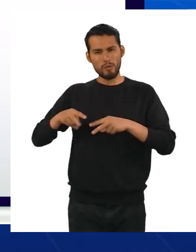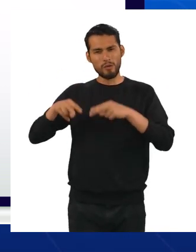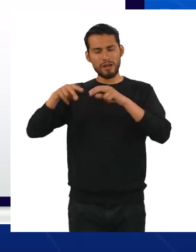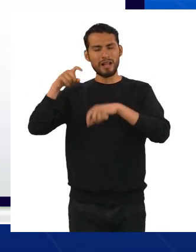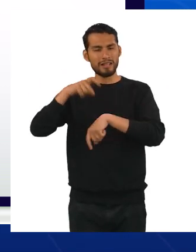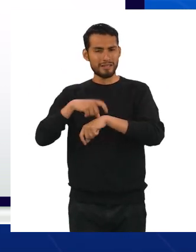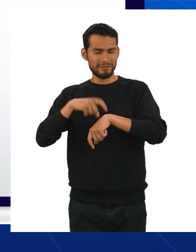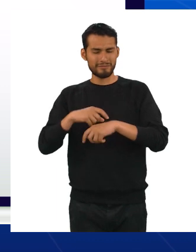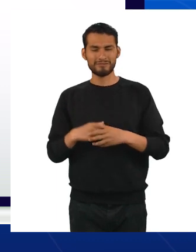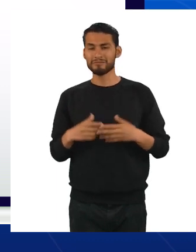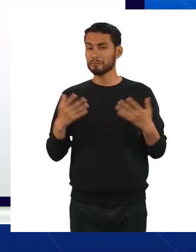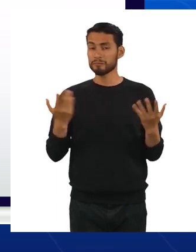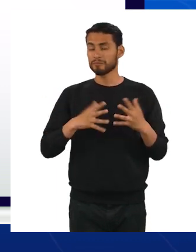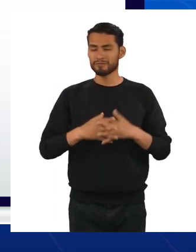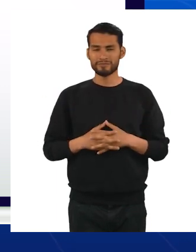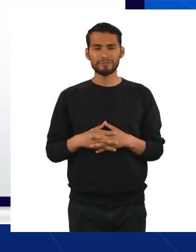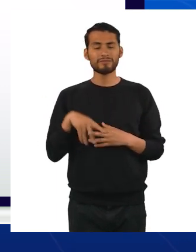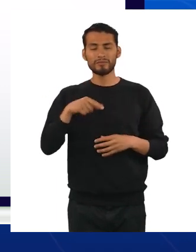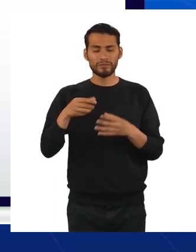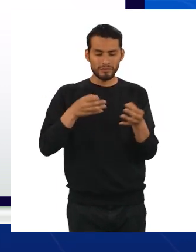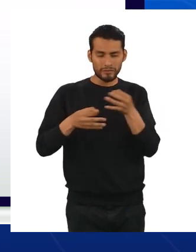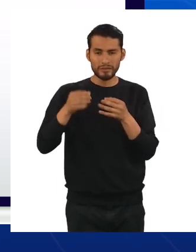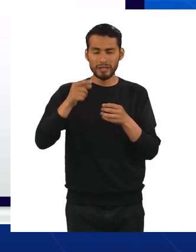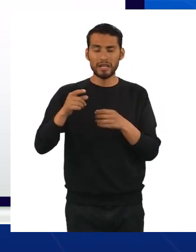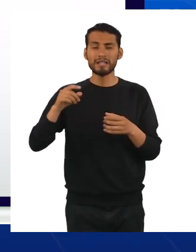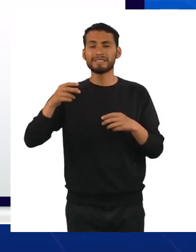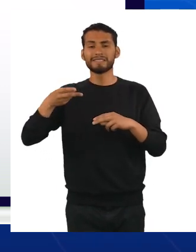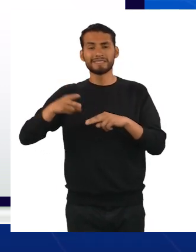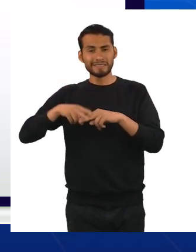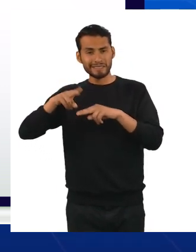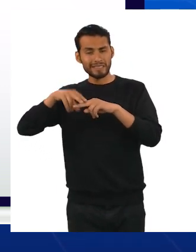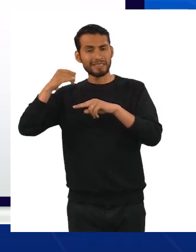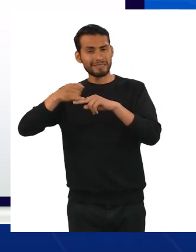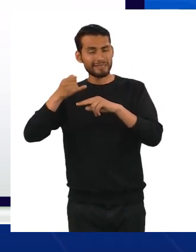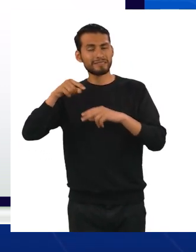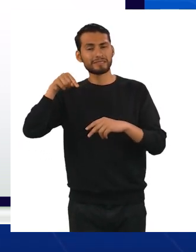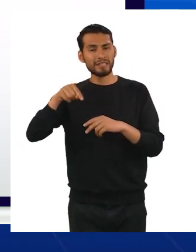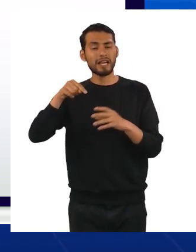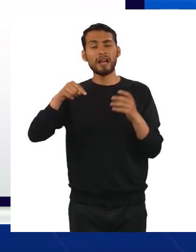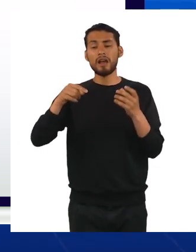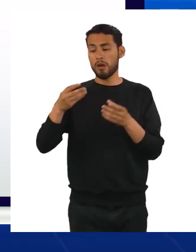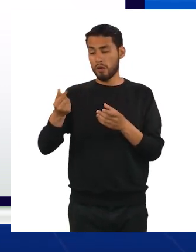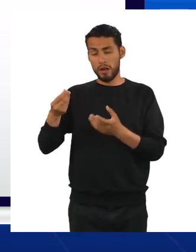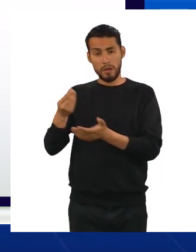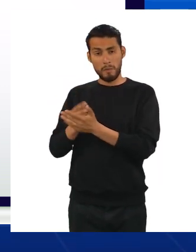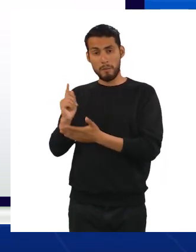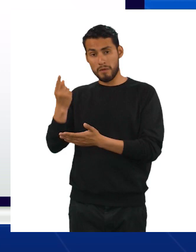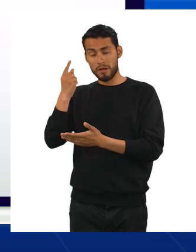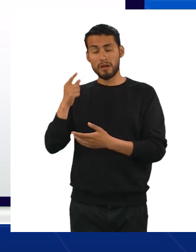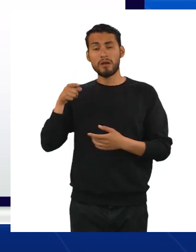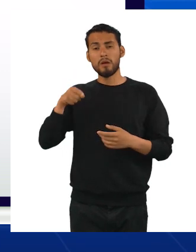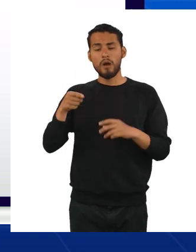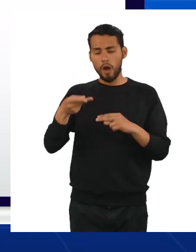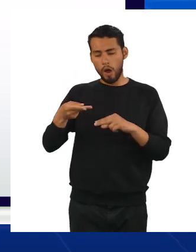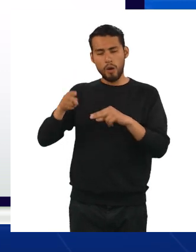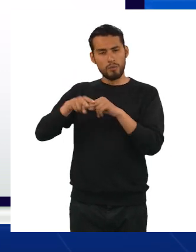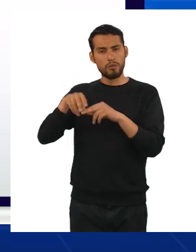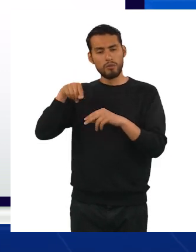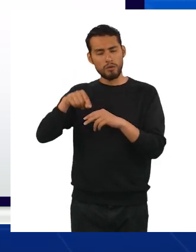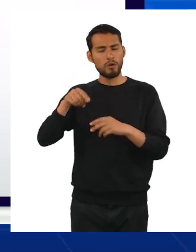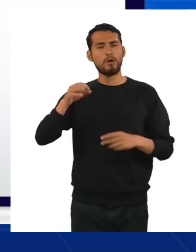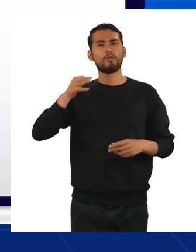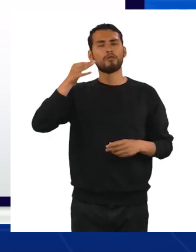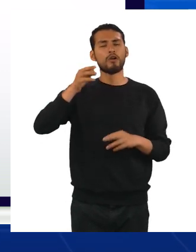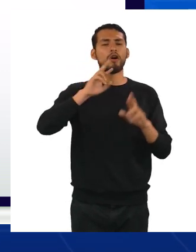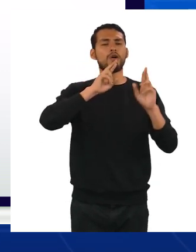del tiempo, en el cual se combinan las tasas de interés aplicadas a un capital inicial o valor presente para obtener un monto o